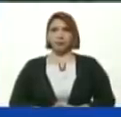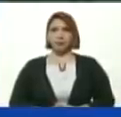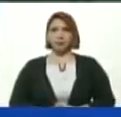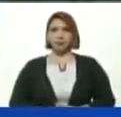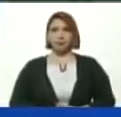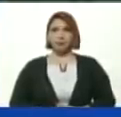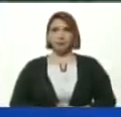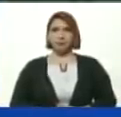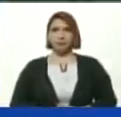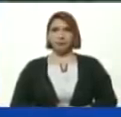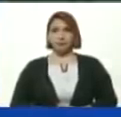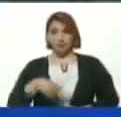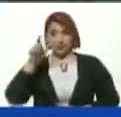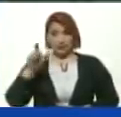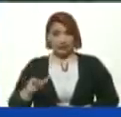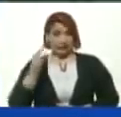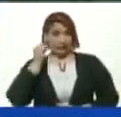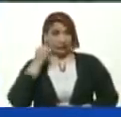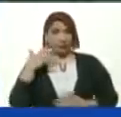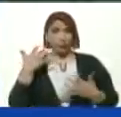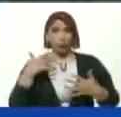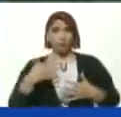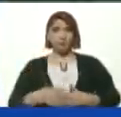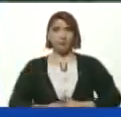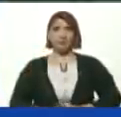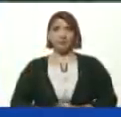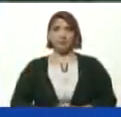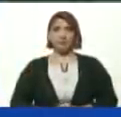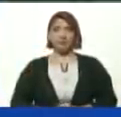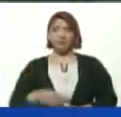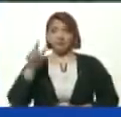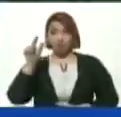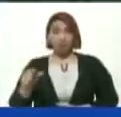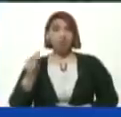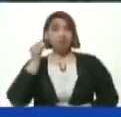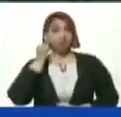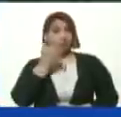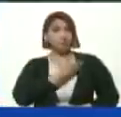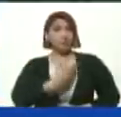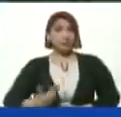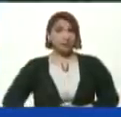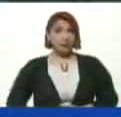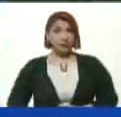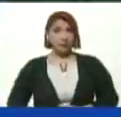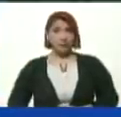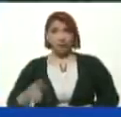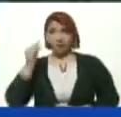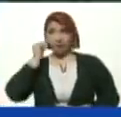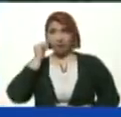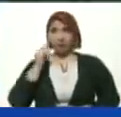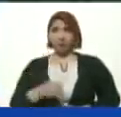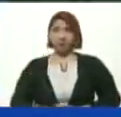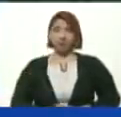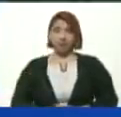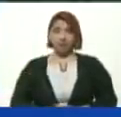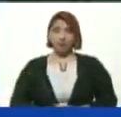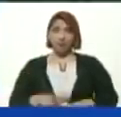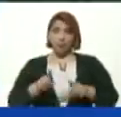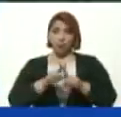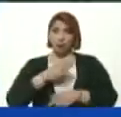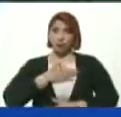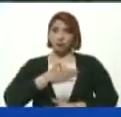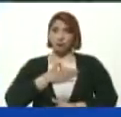María Alejandra María María Alejandra Es presidenta Es igual que yo